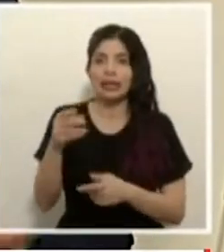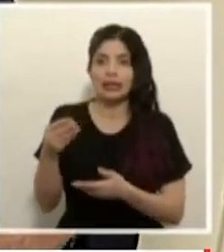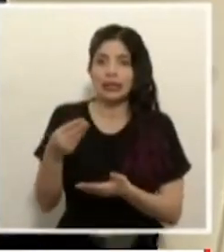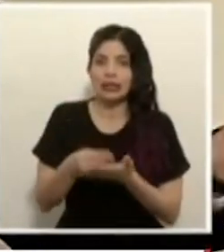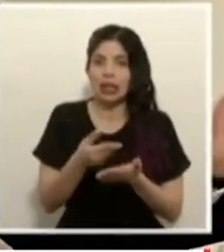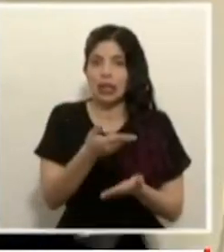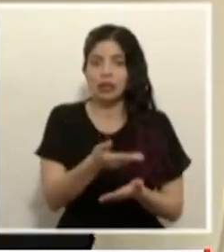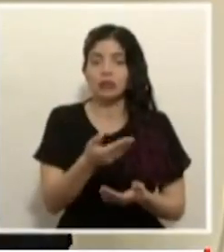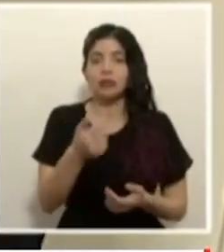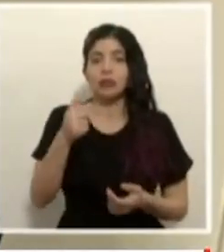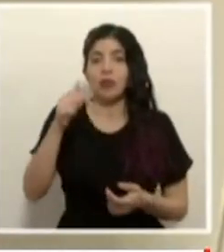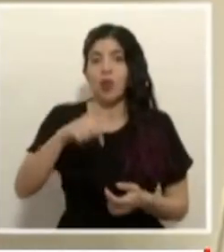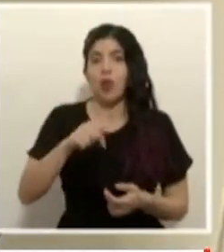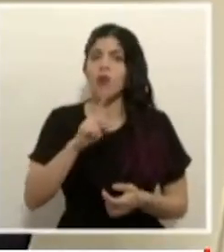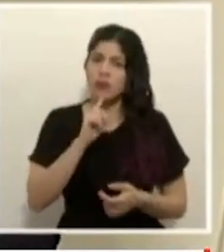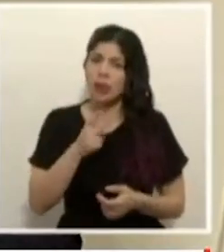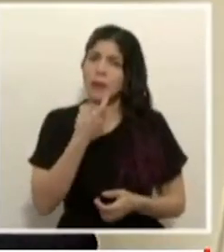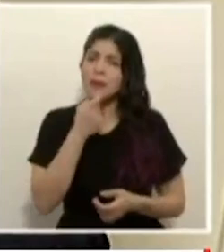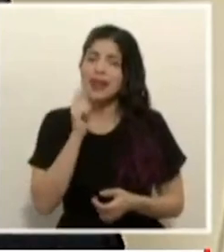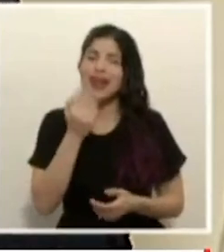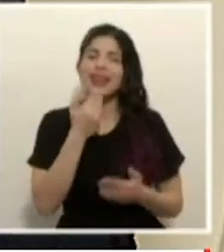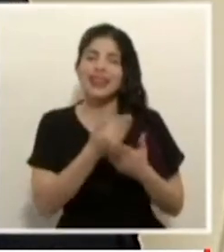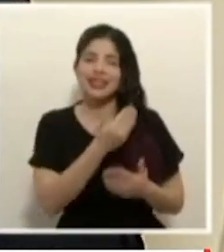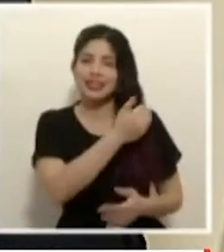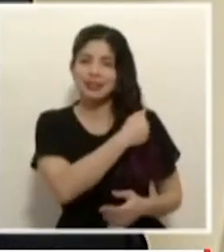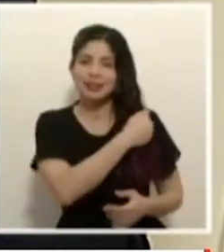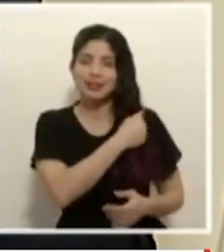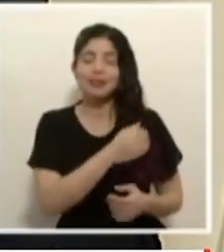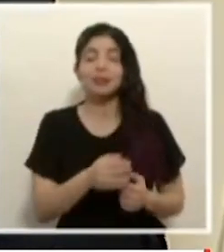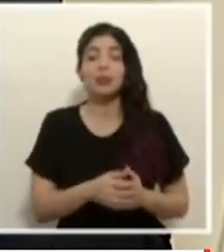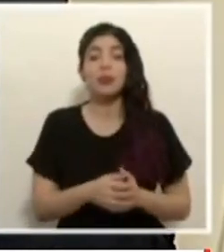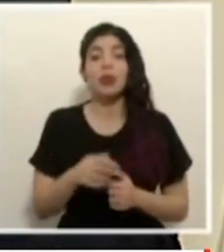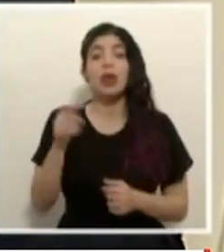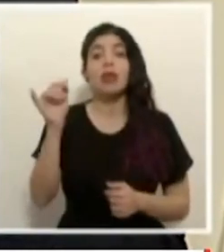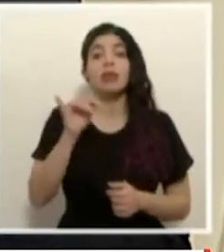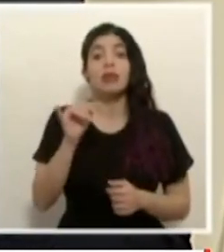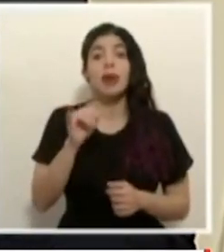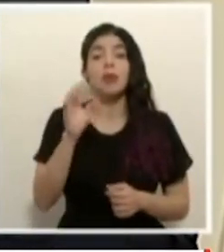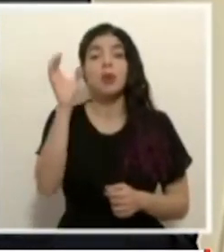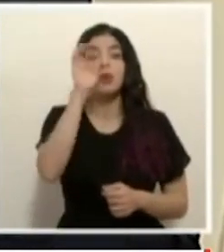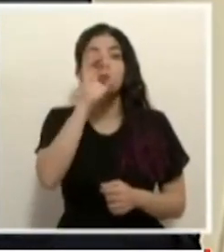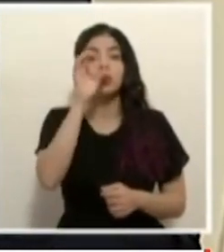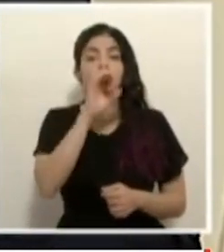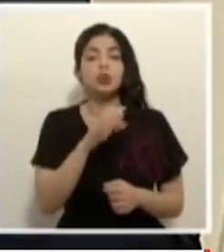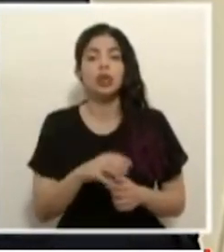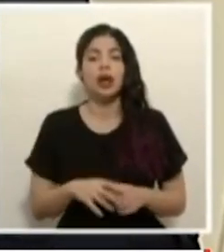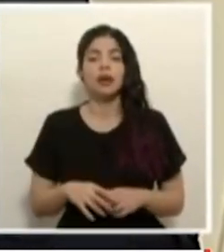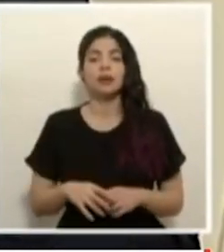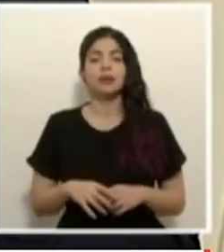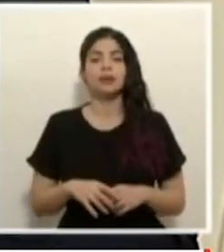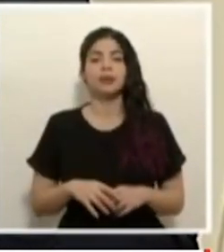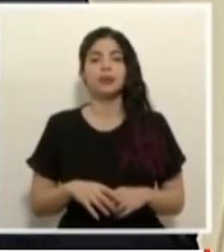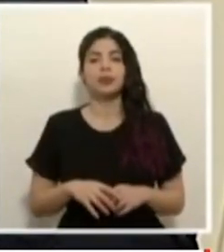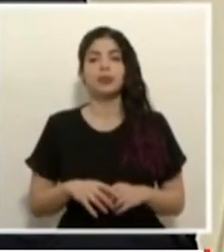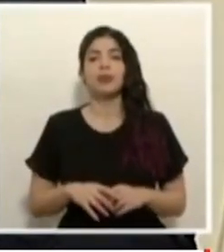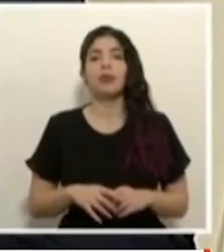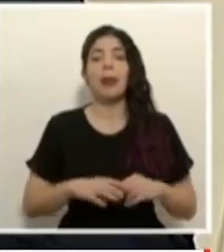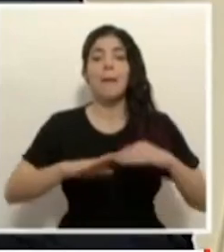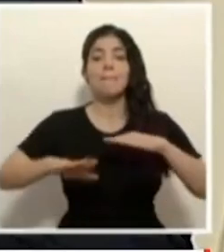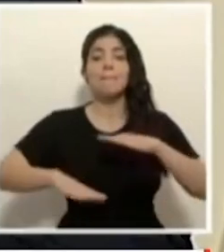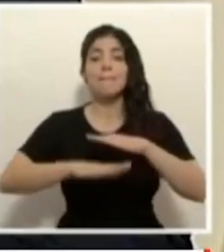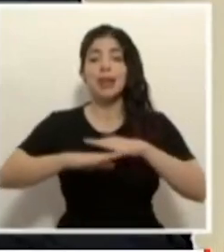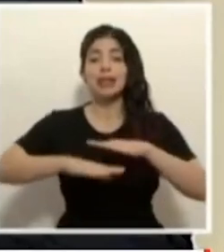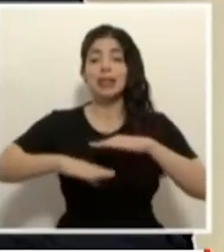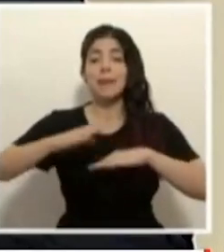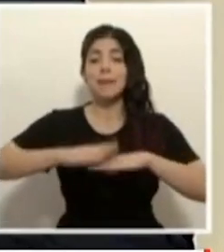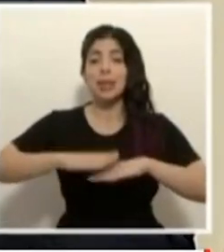eso es cierto doña Pilar gracias por recordarme por también extender la base mínima